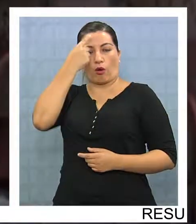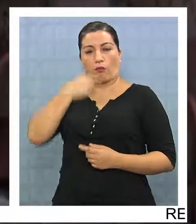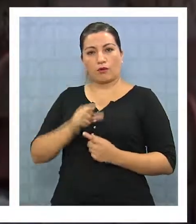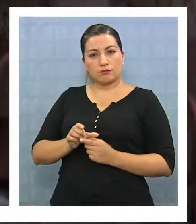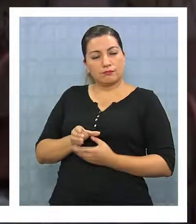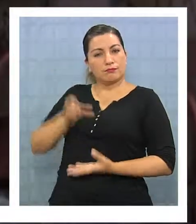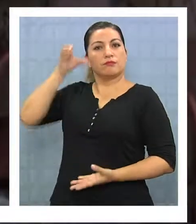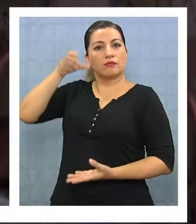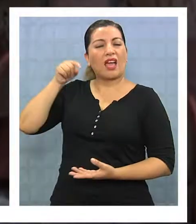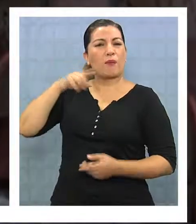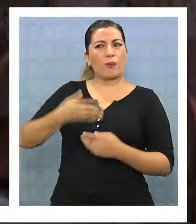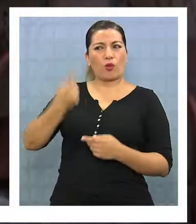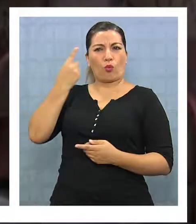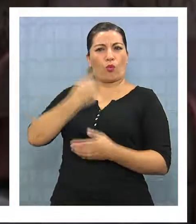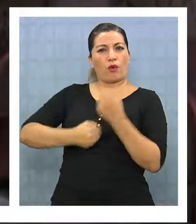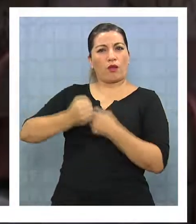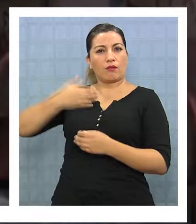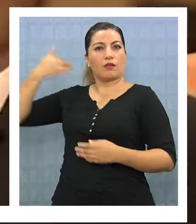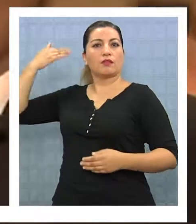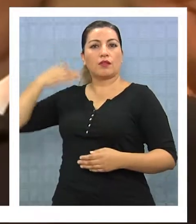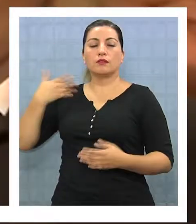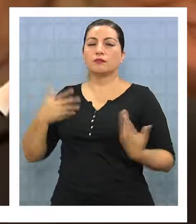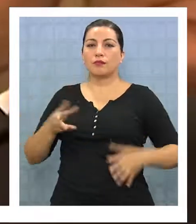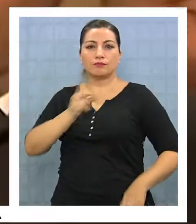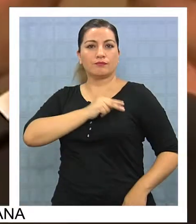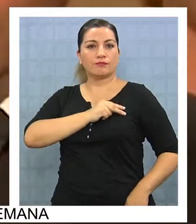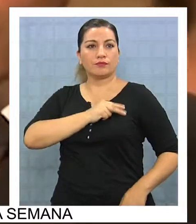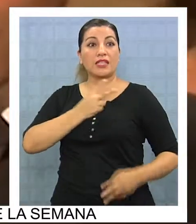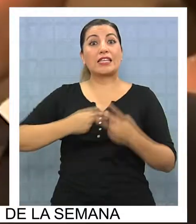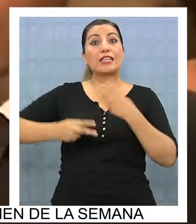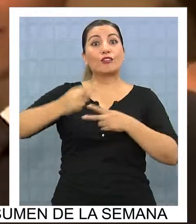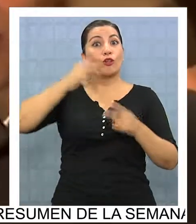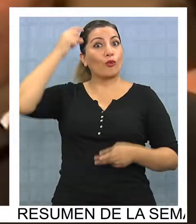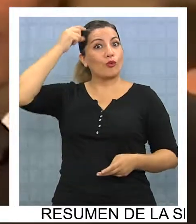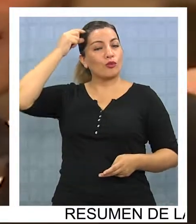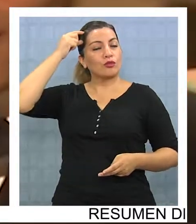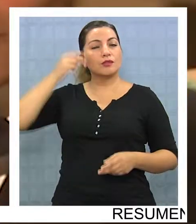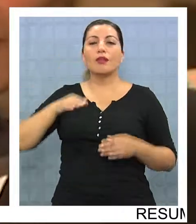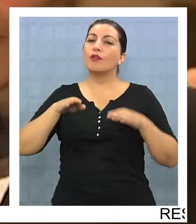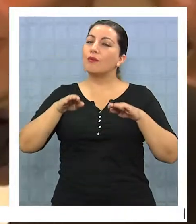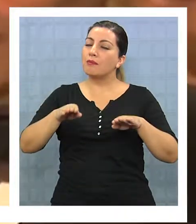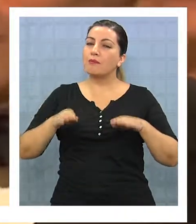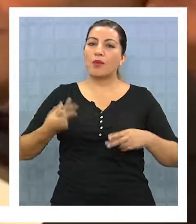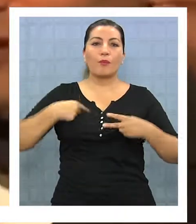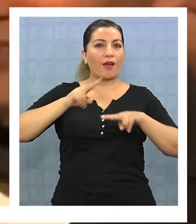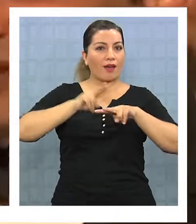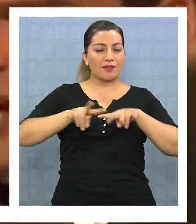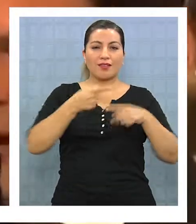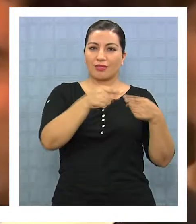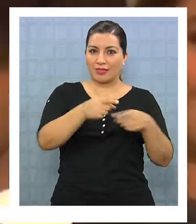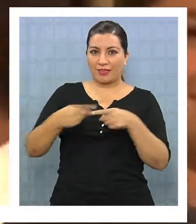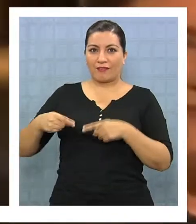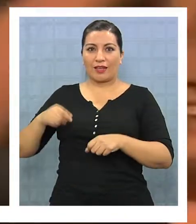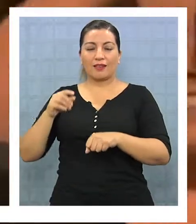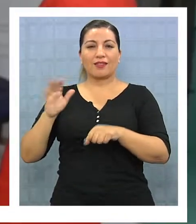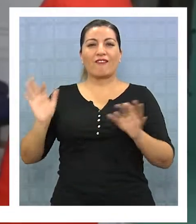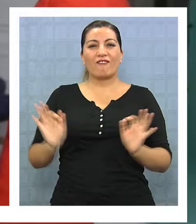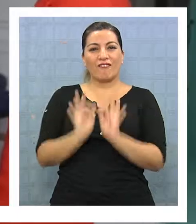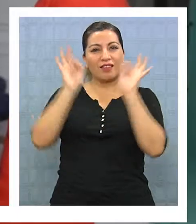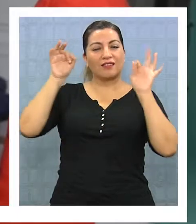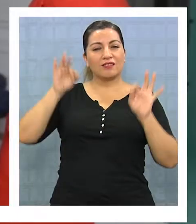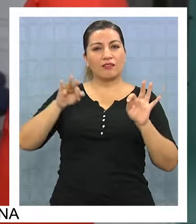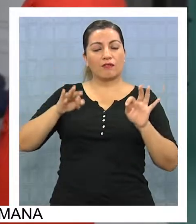obtenido hace un año por Historia de un Oso. Como estas, son varias las realizaciones que deambulan por festivales